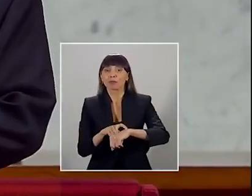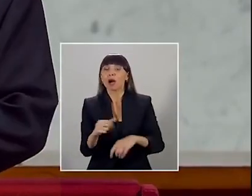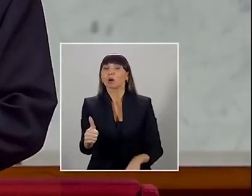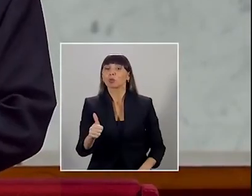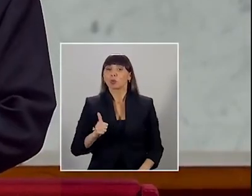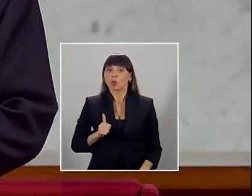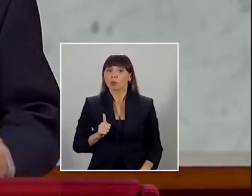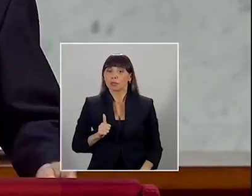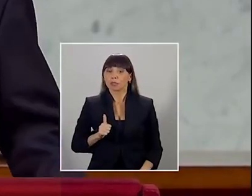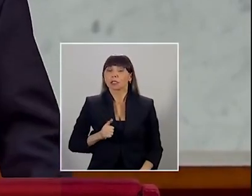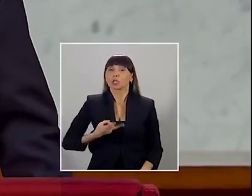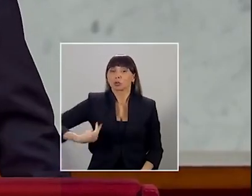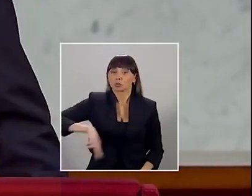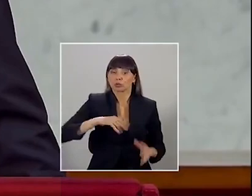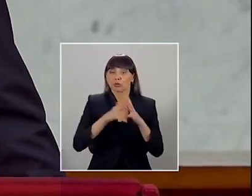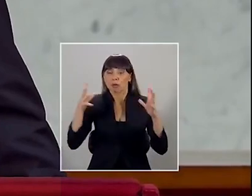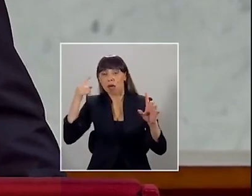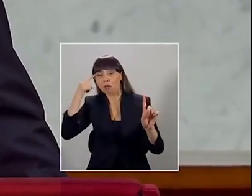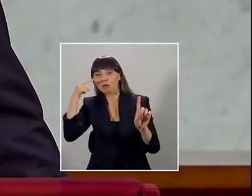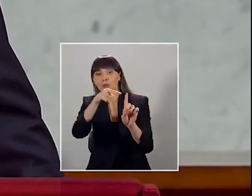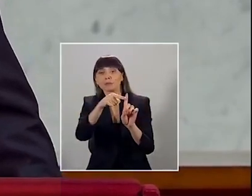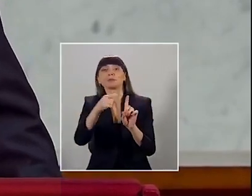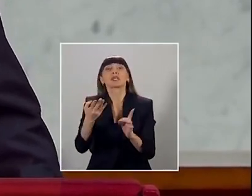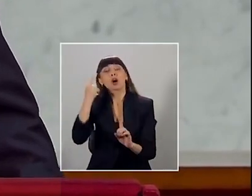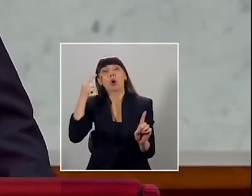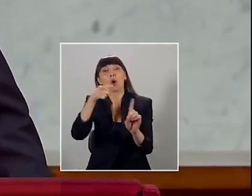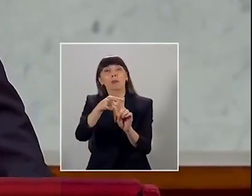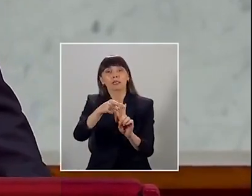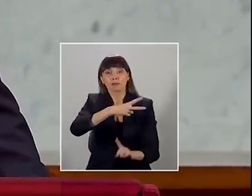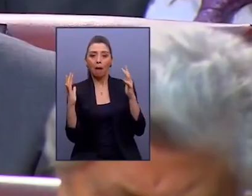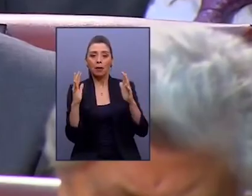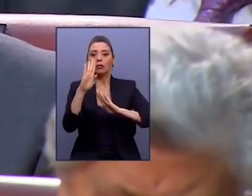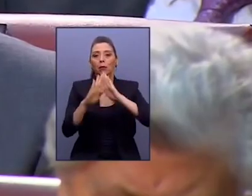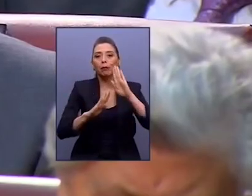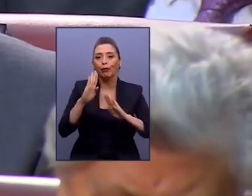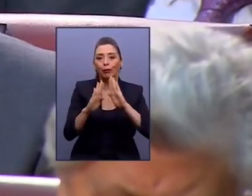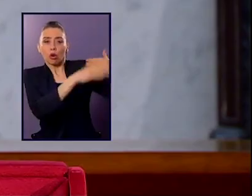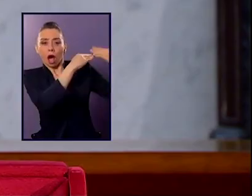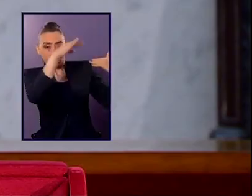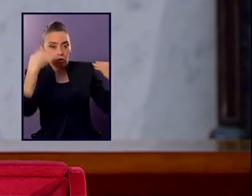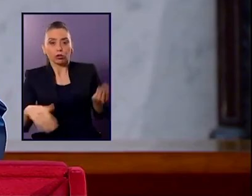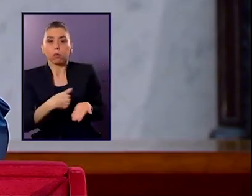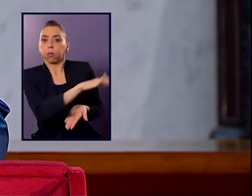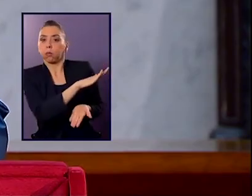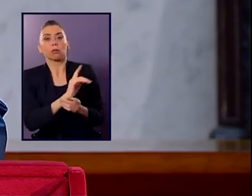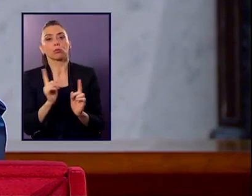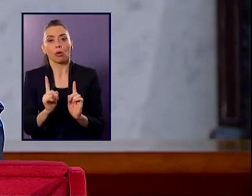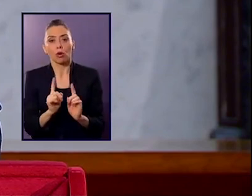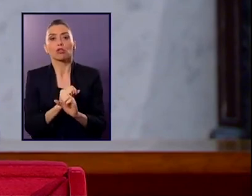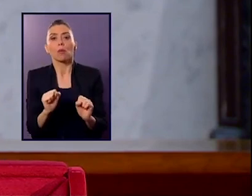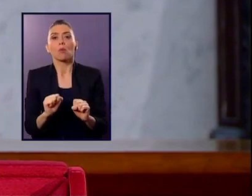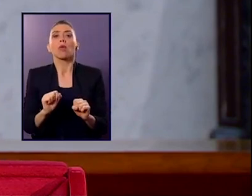cumplir con nuestra gran misión, la misión de nuestra generación. Pero no podemos seguir haciendo